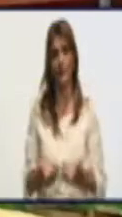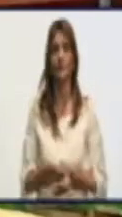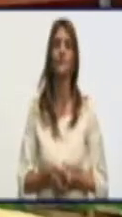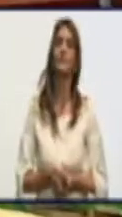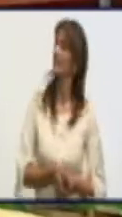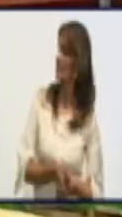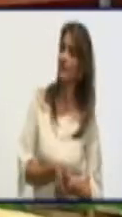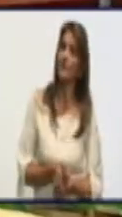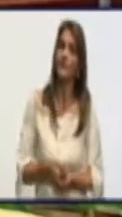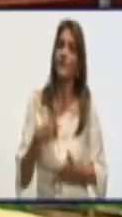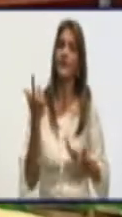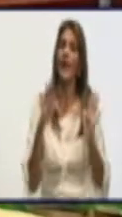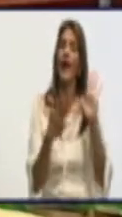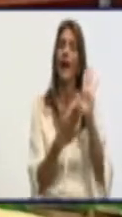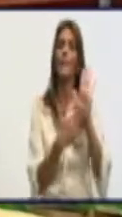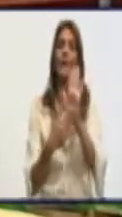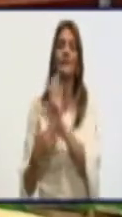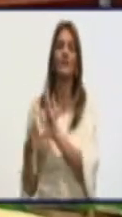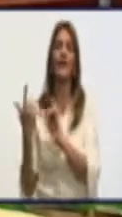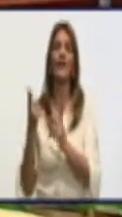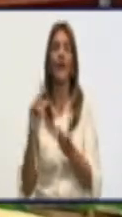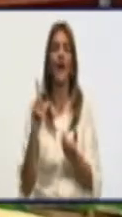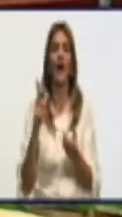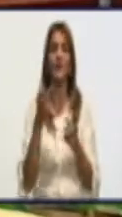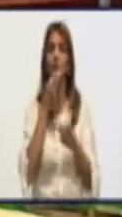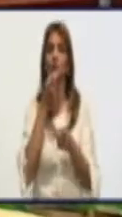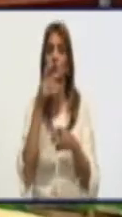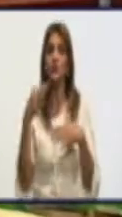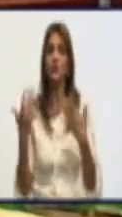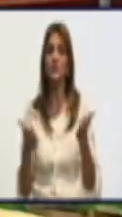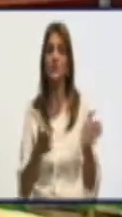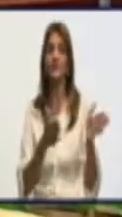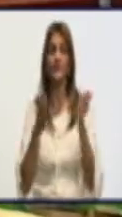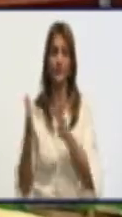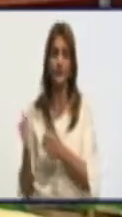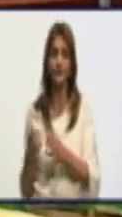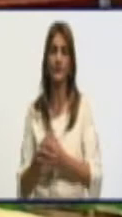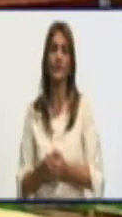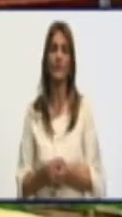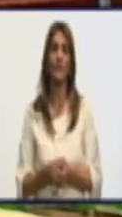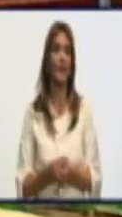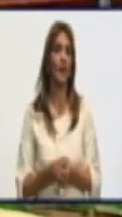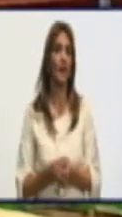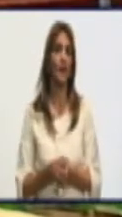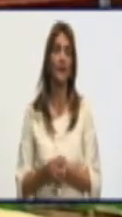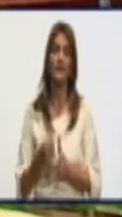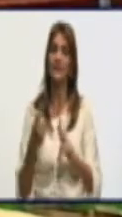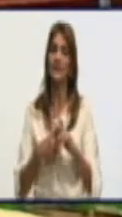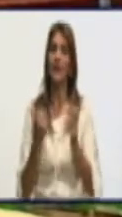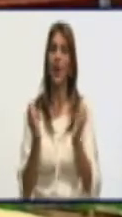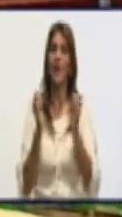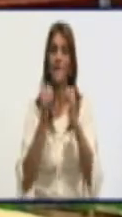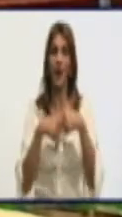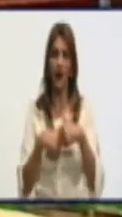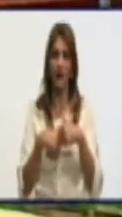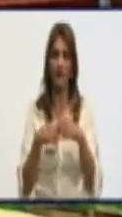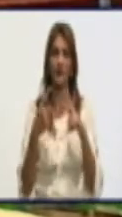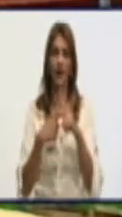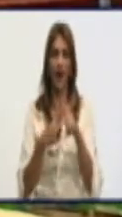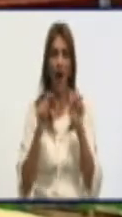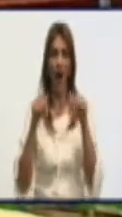La gaseñiga o panqué de maíz, pero también Arnel hablaba de los panes que ha traído al programa.